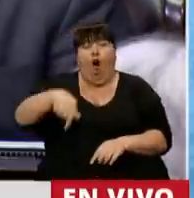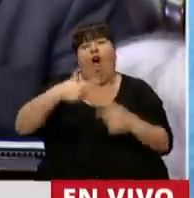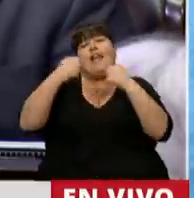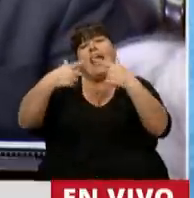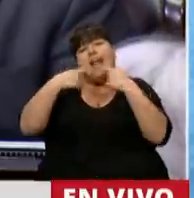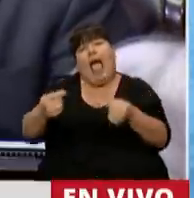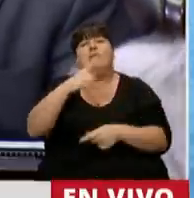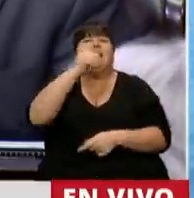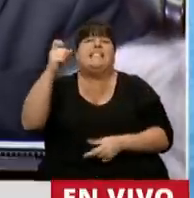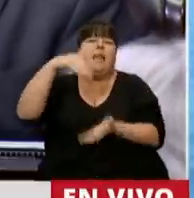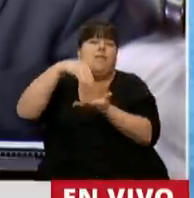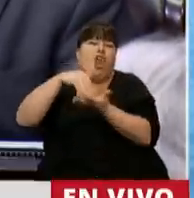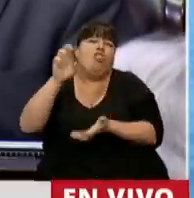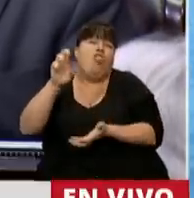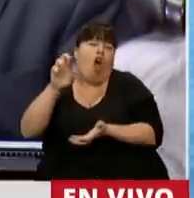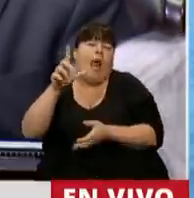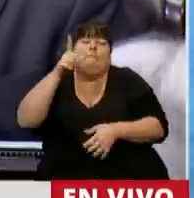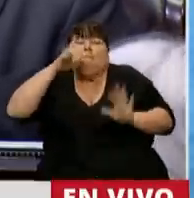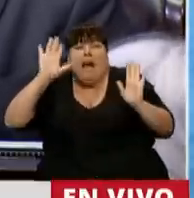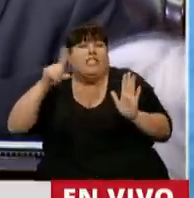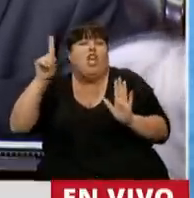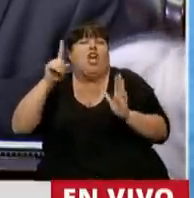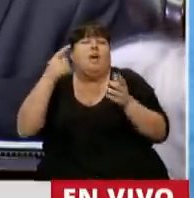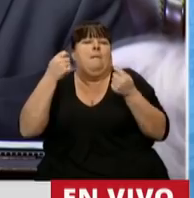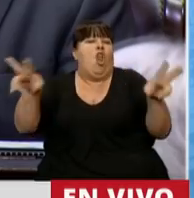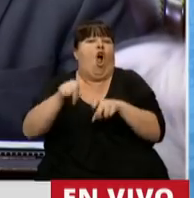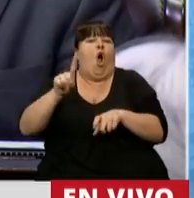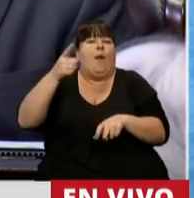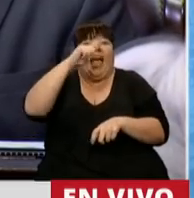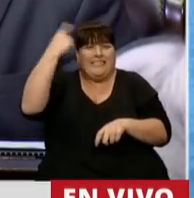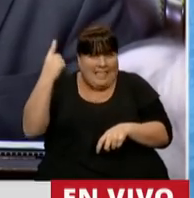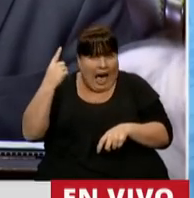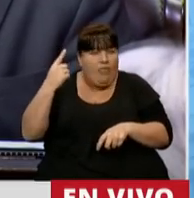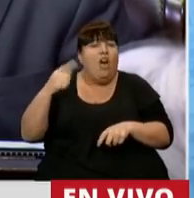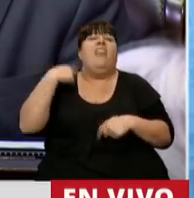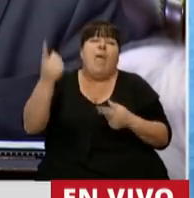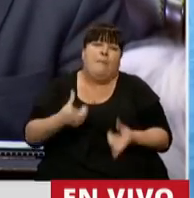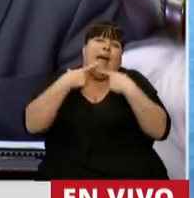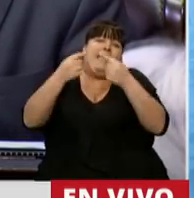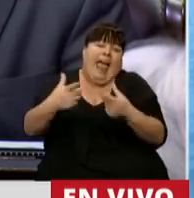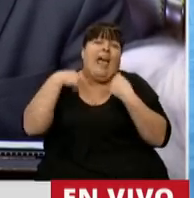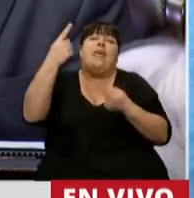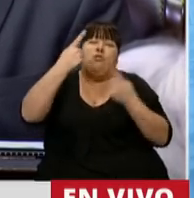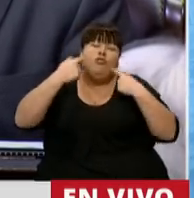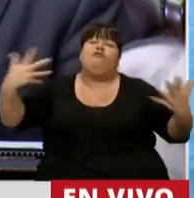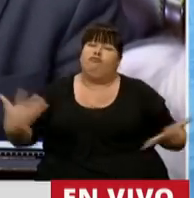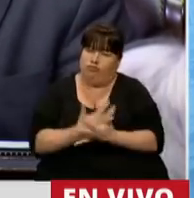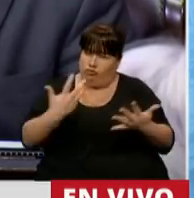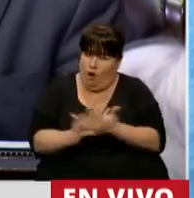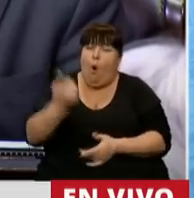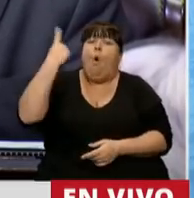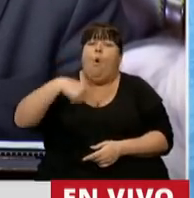quejamos por 100 millones de dólares que supuestamente no va a cobrar el Estado. Nos vamos a quejar con lágrimas de sangre